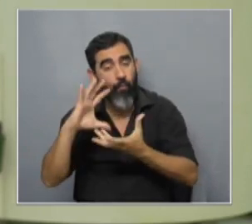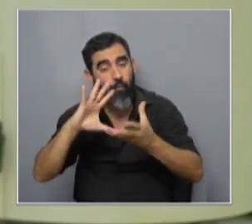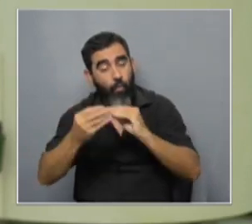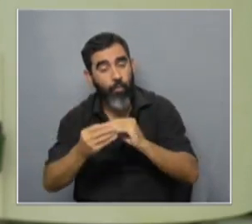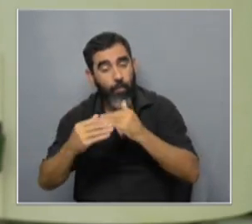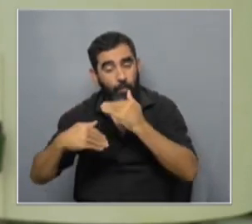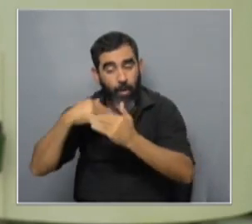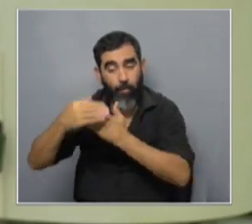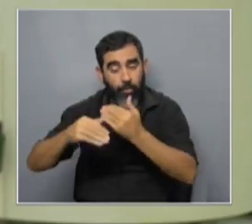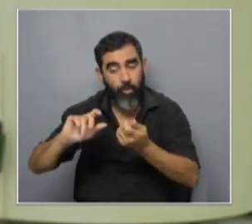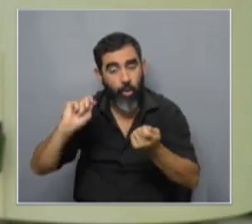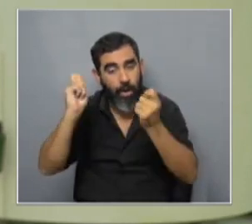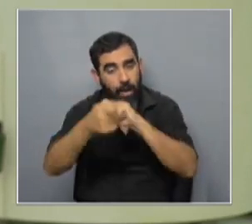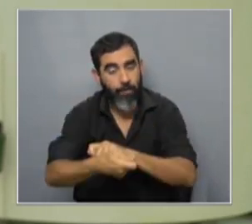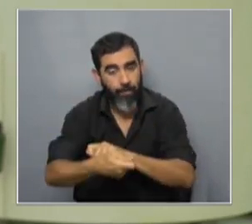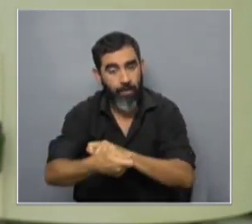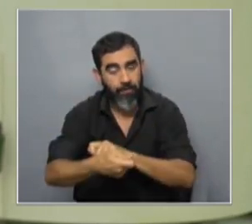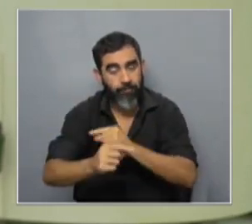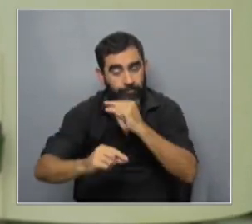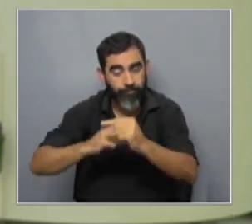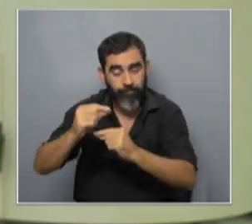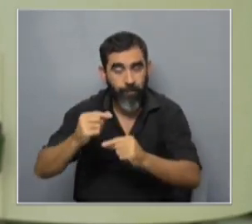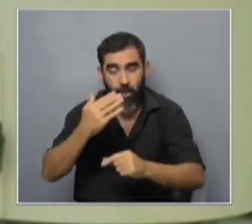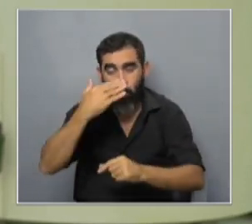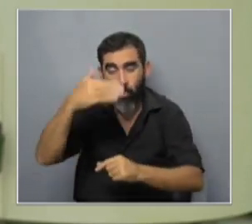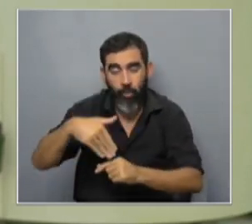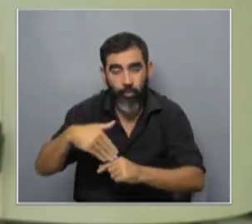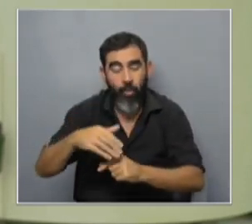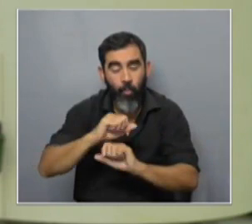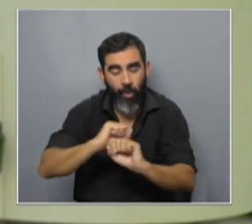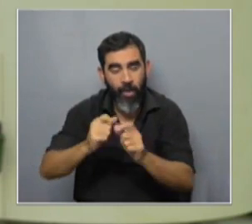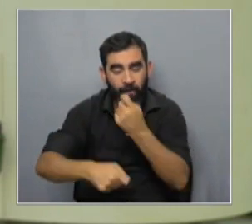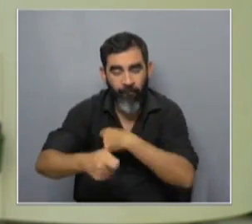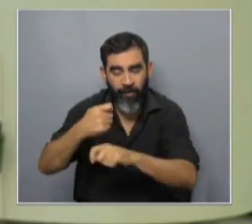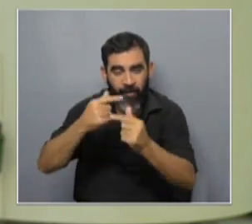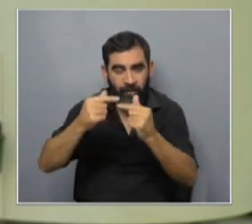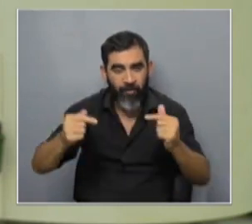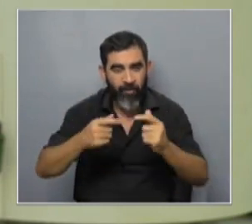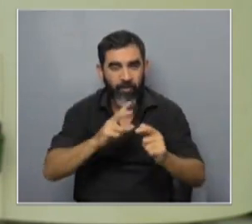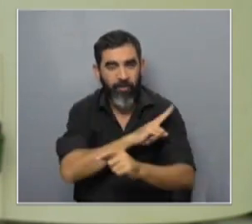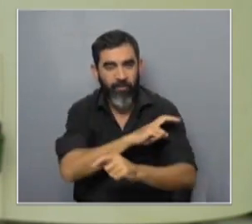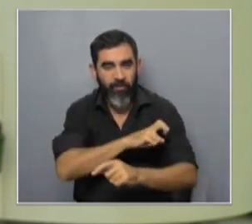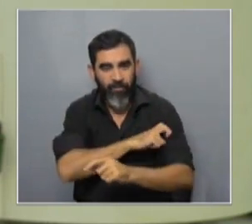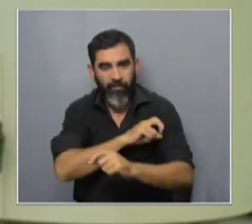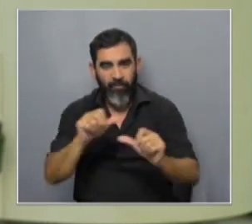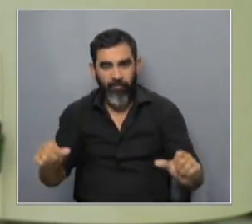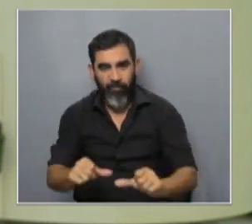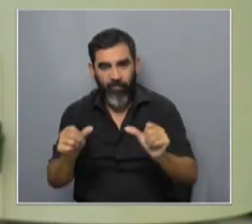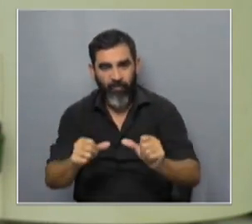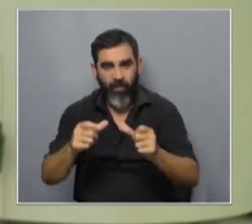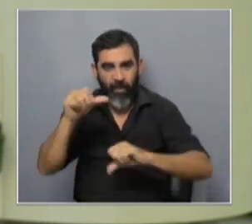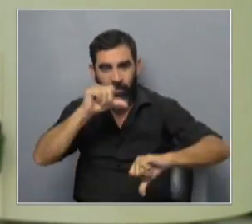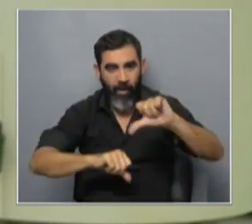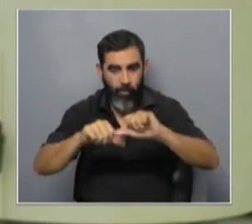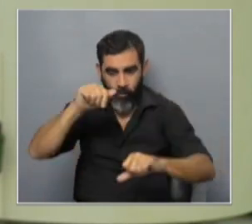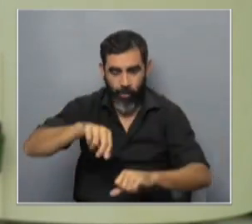proceso hacer todo el proceso de escalado para finalmente poder comercializar esos ingredientes farmacéuticos activos a laboratorios